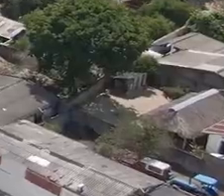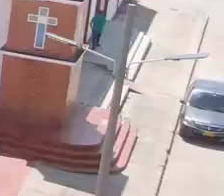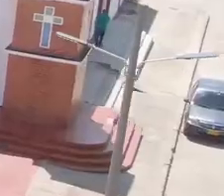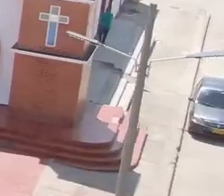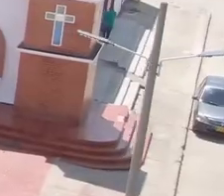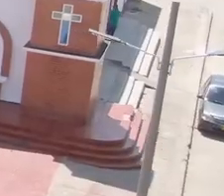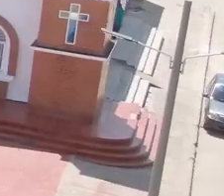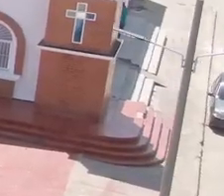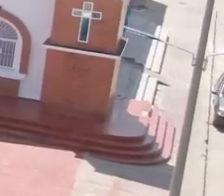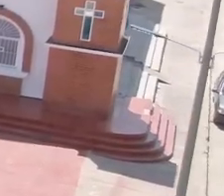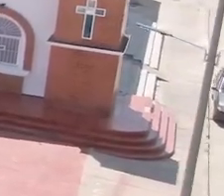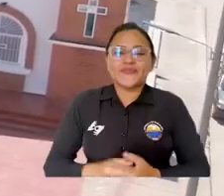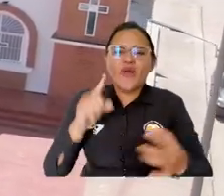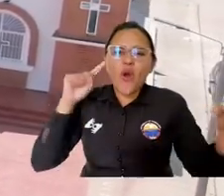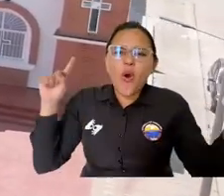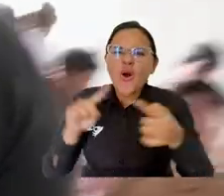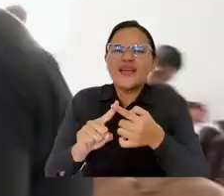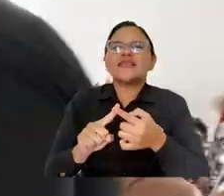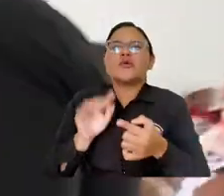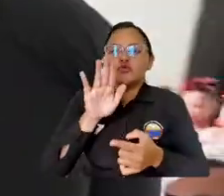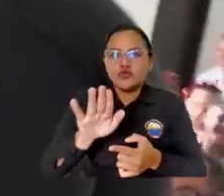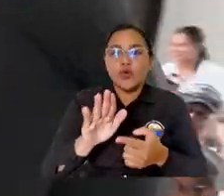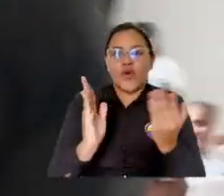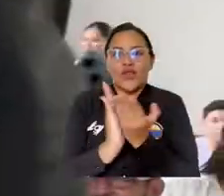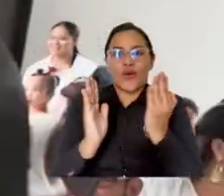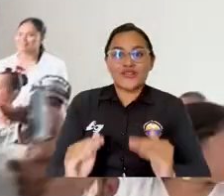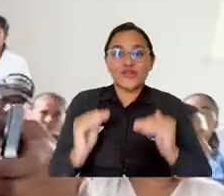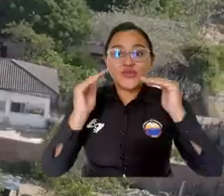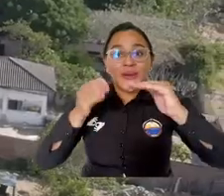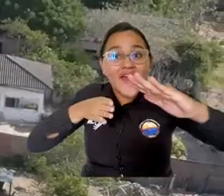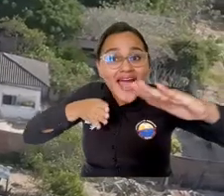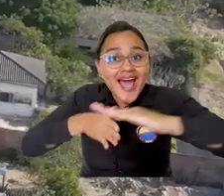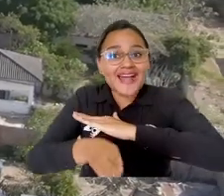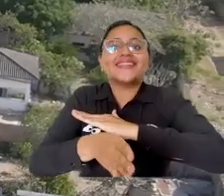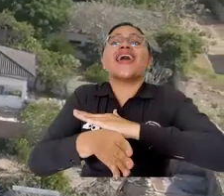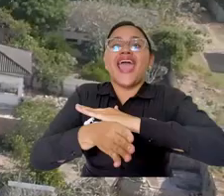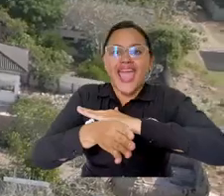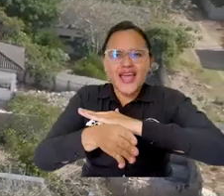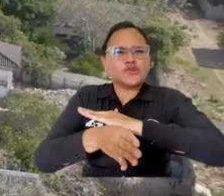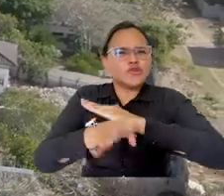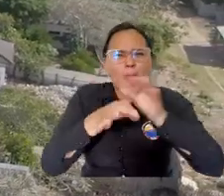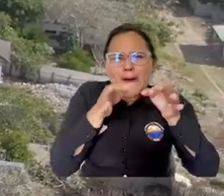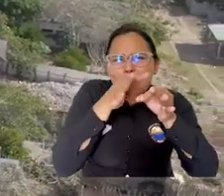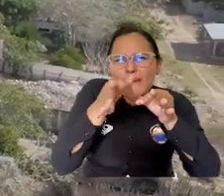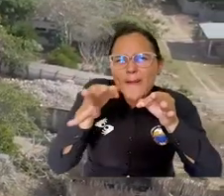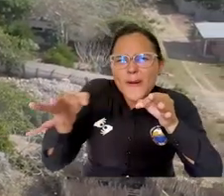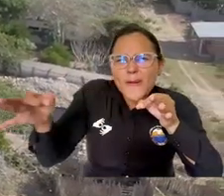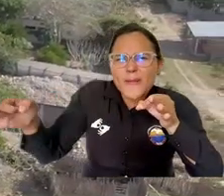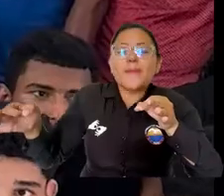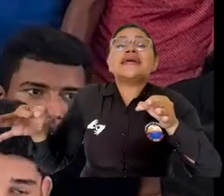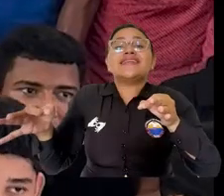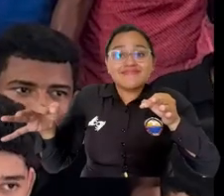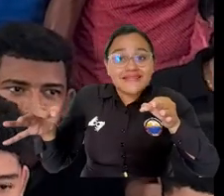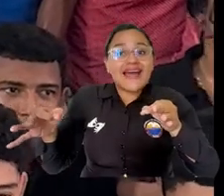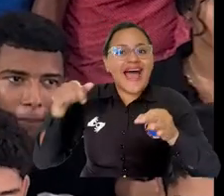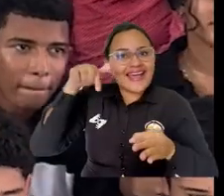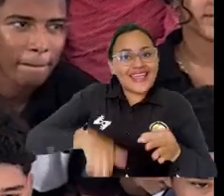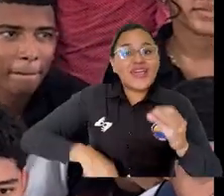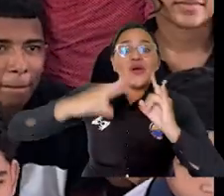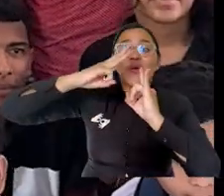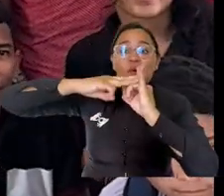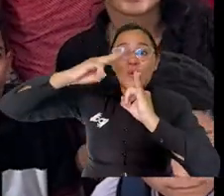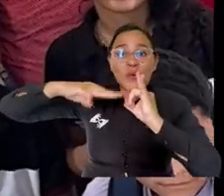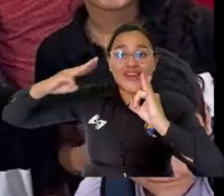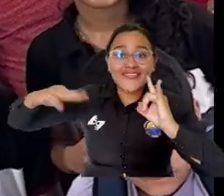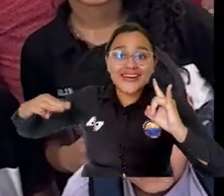Música Con el fin de que el acceso a la educación superior llegue a todos los rincones del departamento, la Universidad del